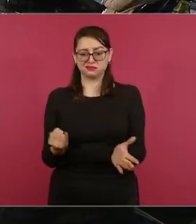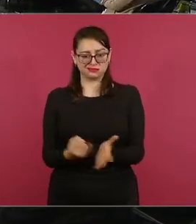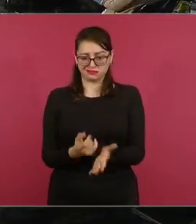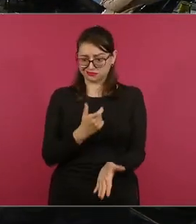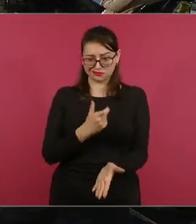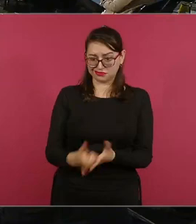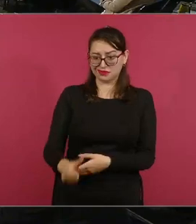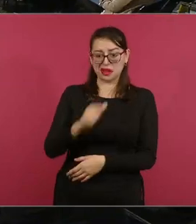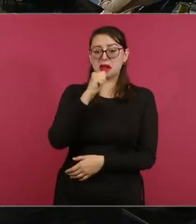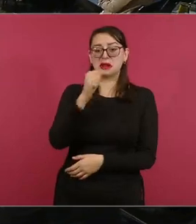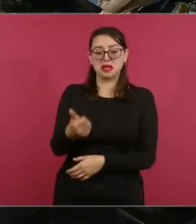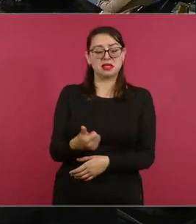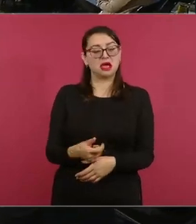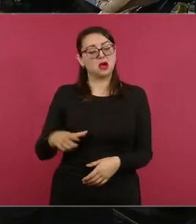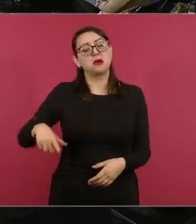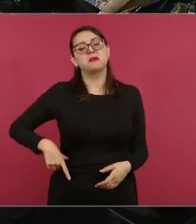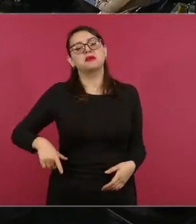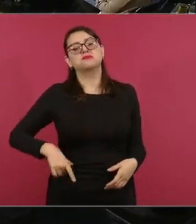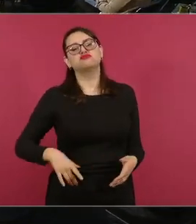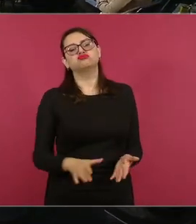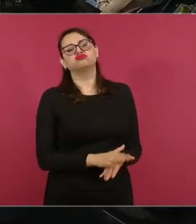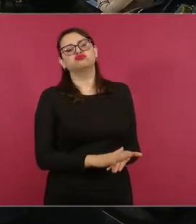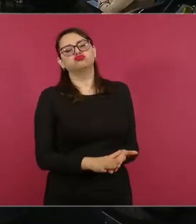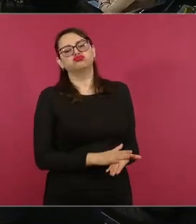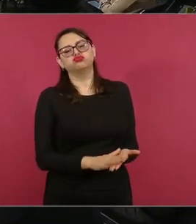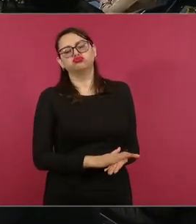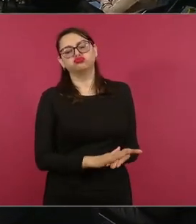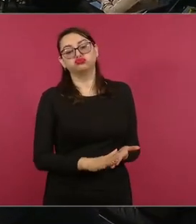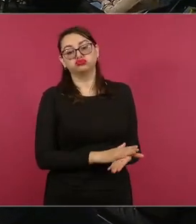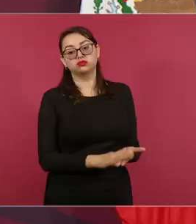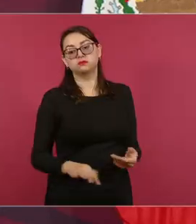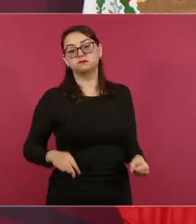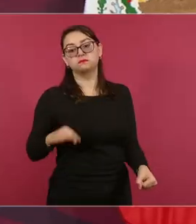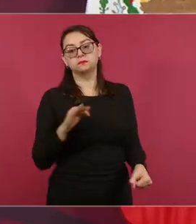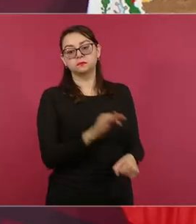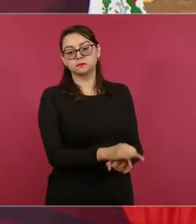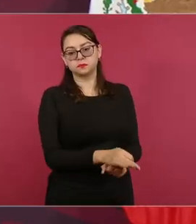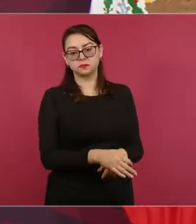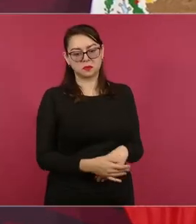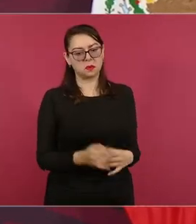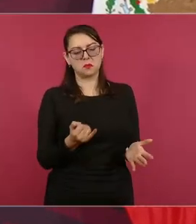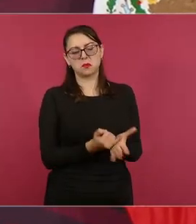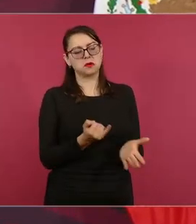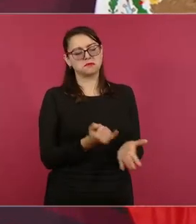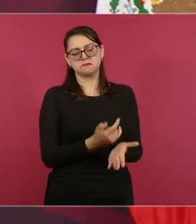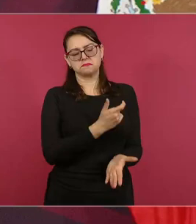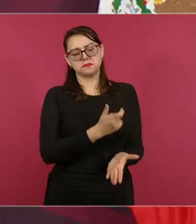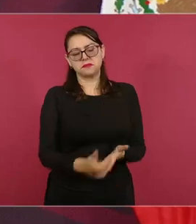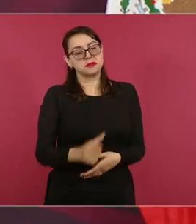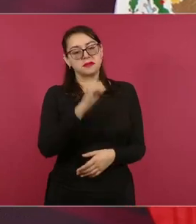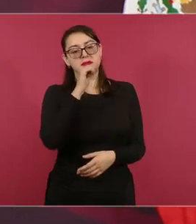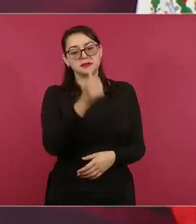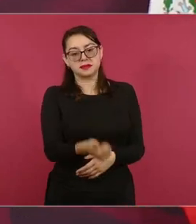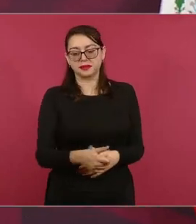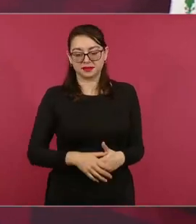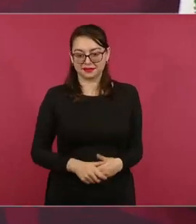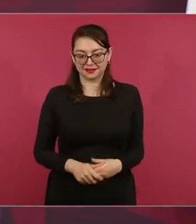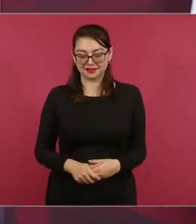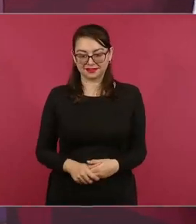se les condonaban los impuestos. Y todavía se atrevían a decir